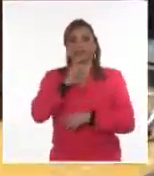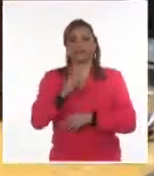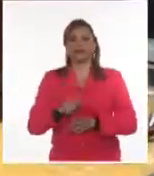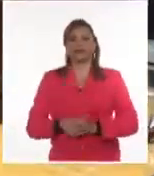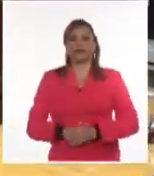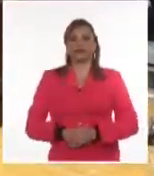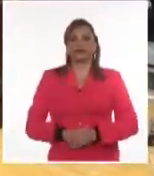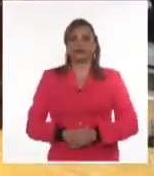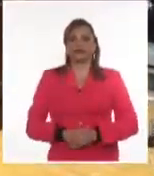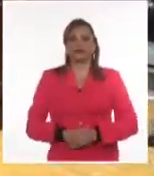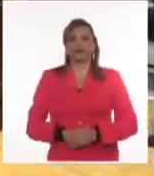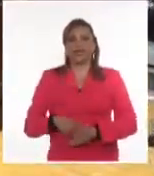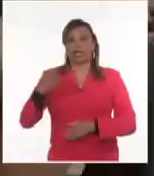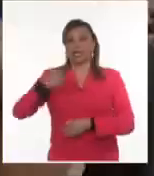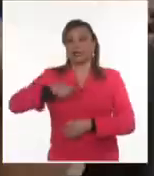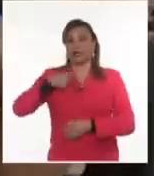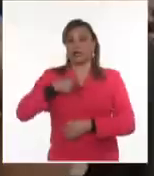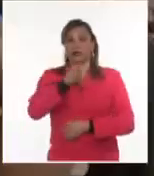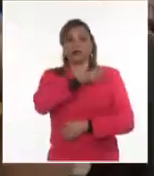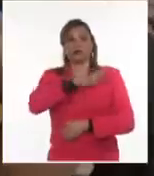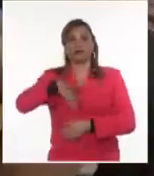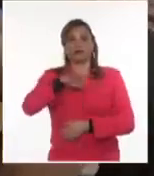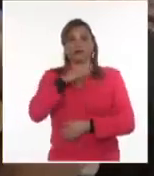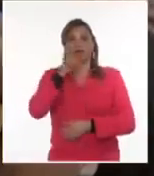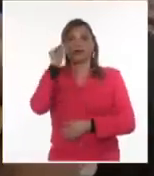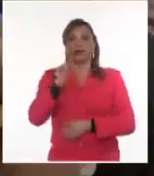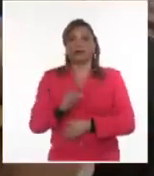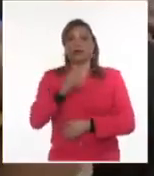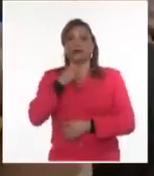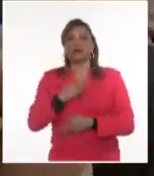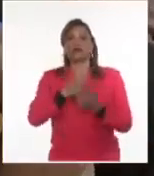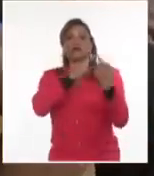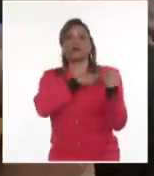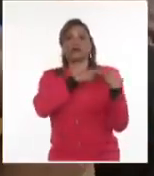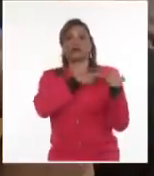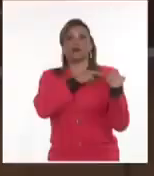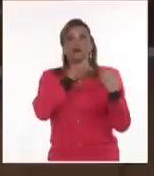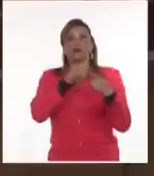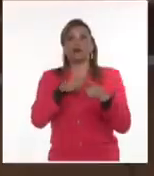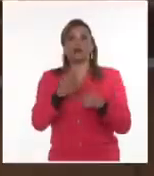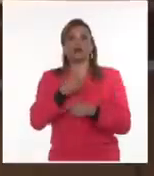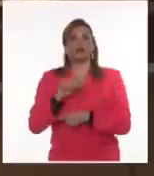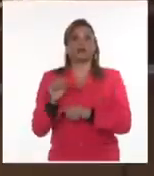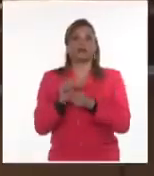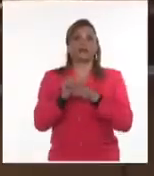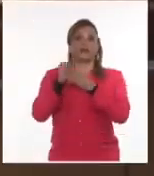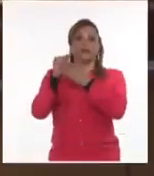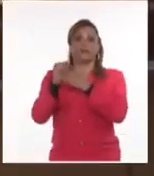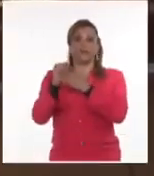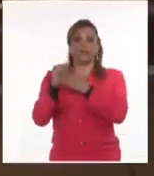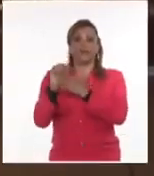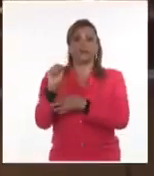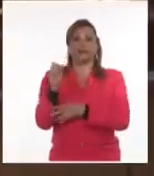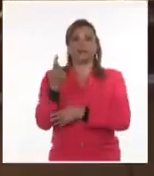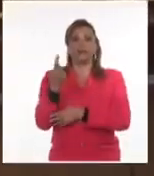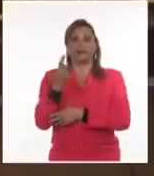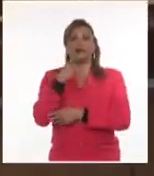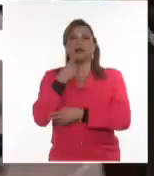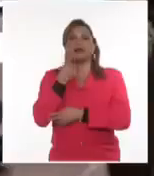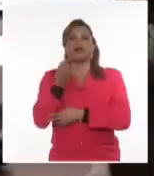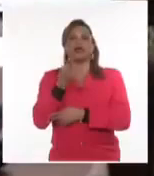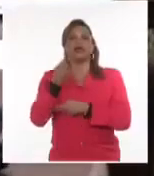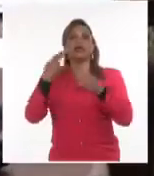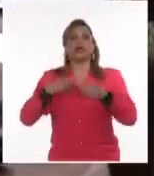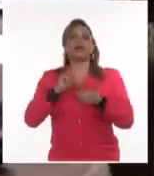En este juicio público, los acusados son responsables en concepto de autores por la Comisión de Hechos Constitutivos de